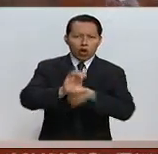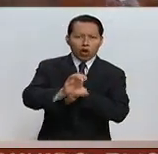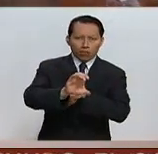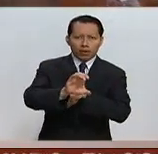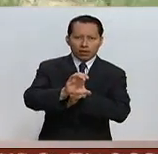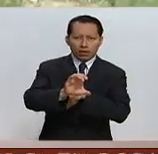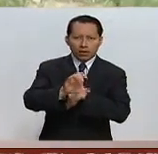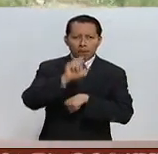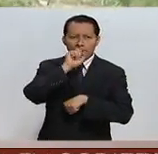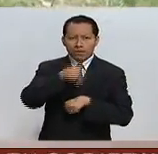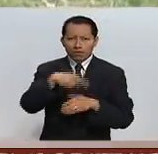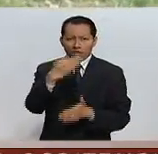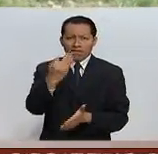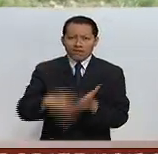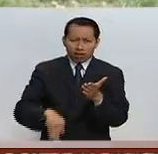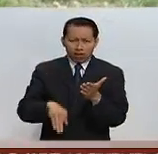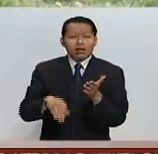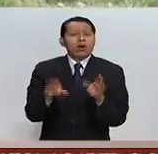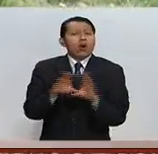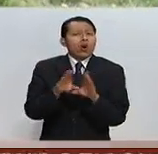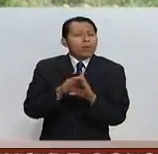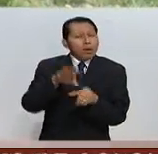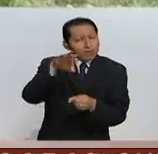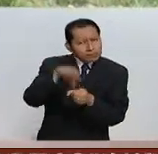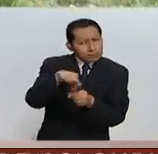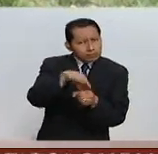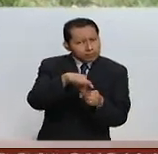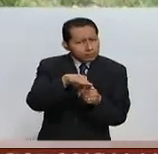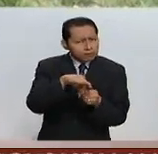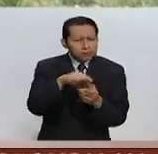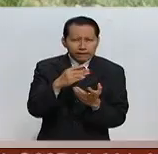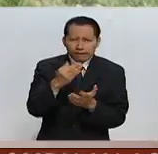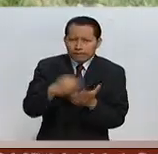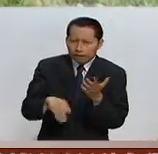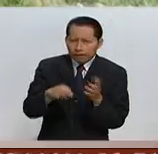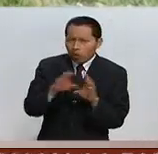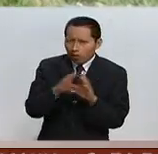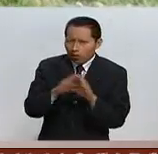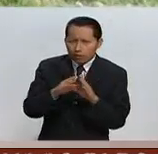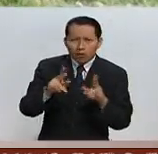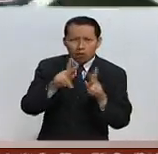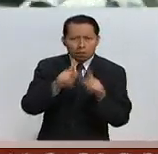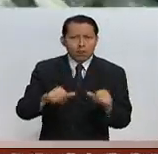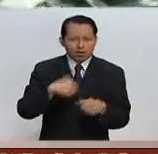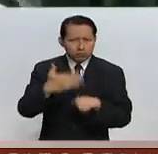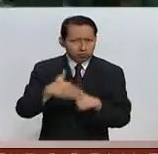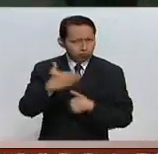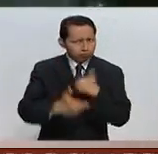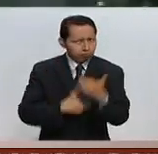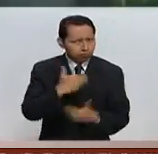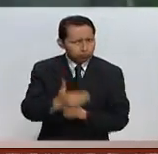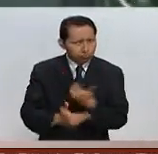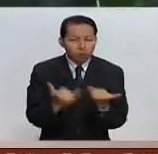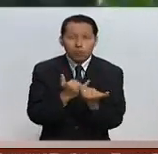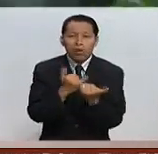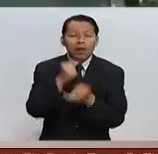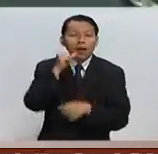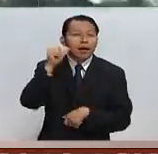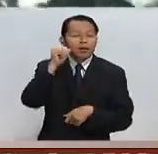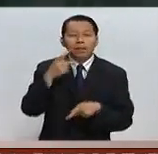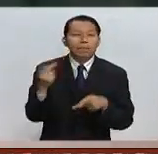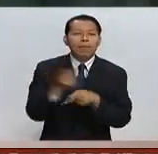un consenso generalizado frente al proceso de paz, frente a lo que viene y lo que sucedió ayer.